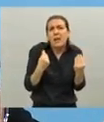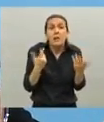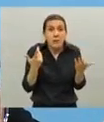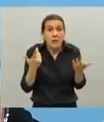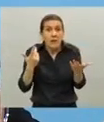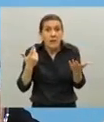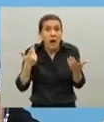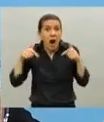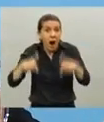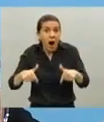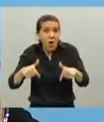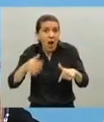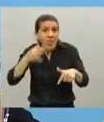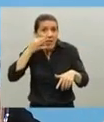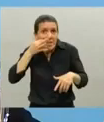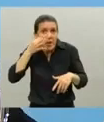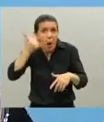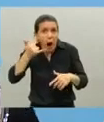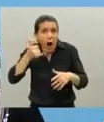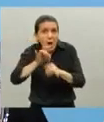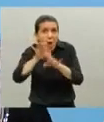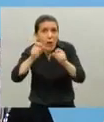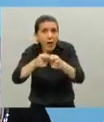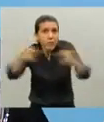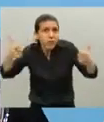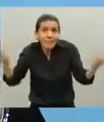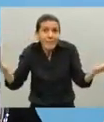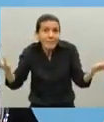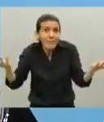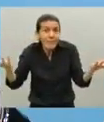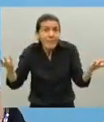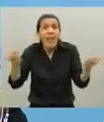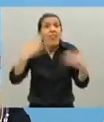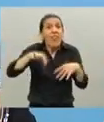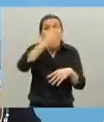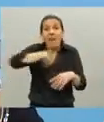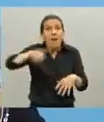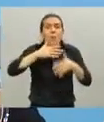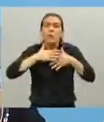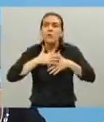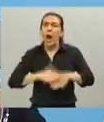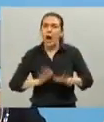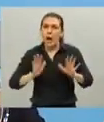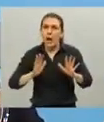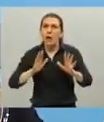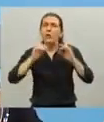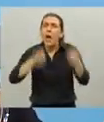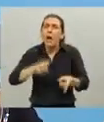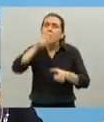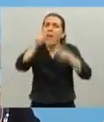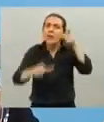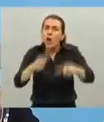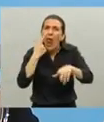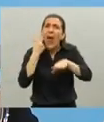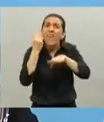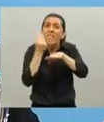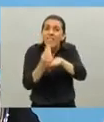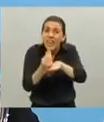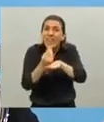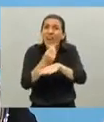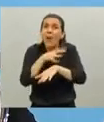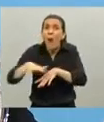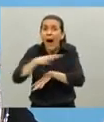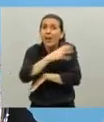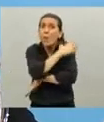ocurriendo. ¿De acuerdo? Y lo que no tenemos que hacer es perder la calma. Y a los vecinos, a las vecinas de esos